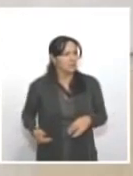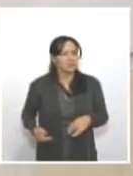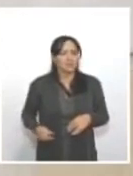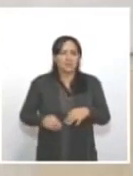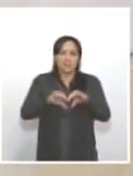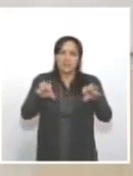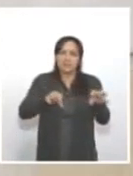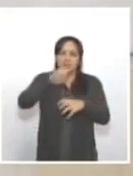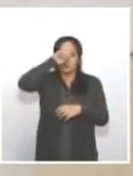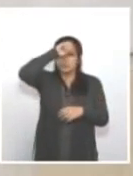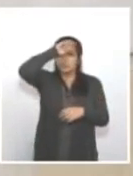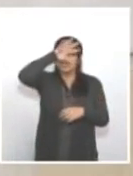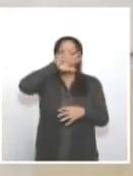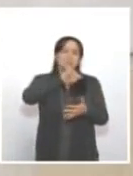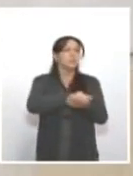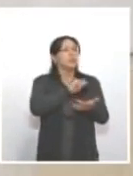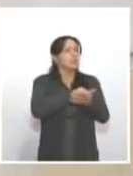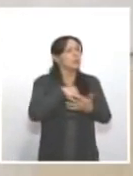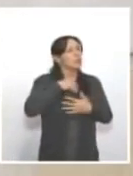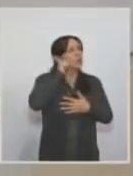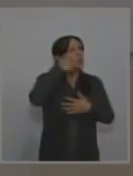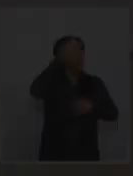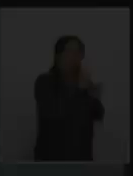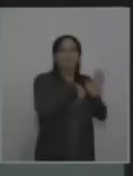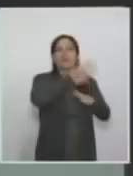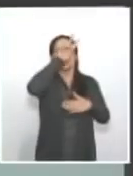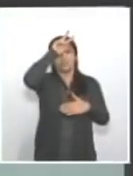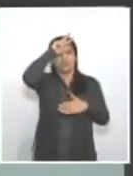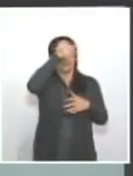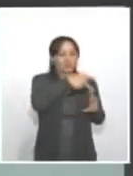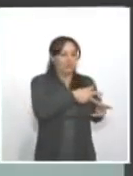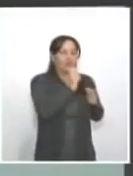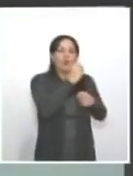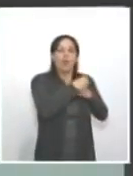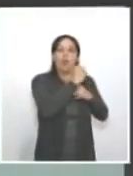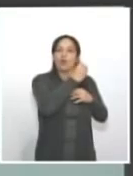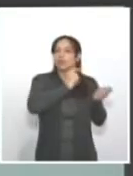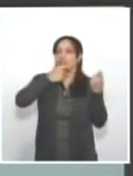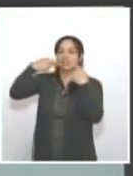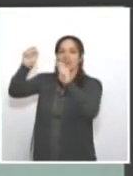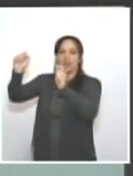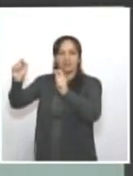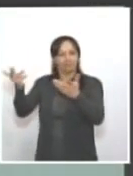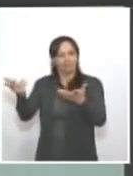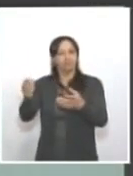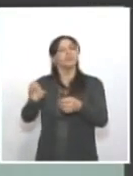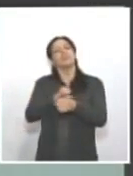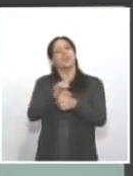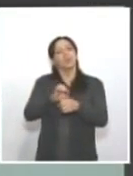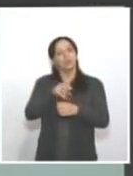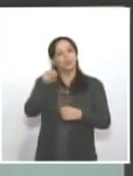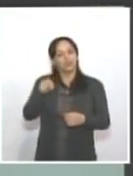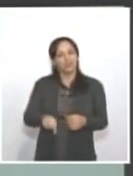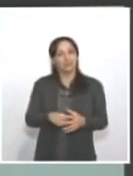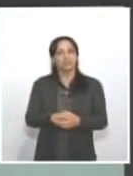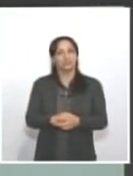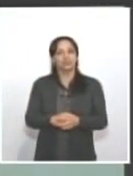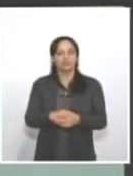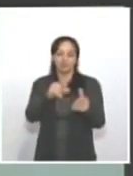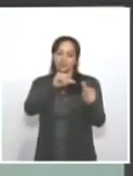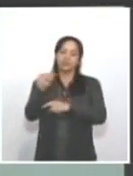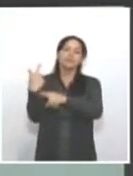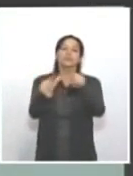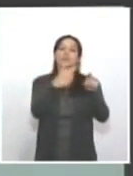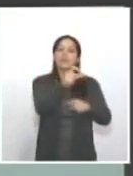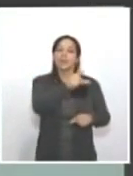de la actividad minera hace acordar la época de la conquista. La situación que hoy tiene el país y la conducta que tienen los